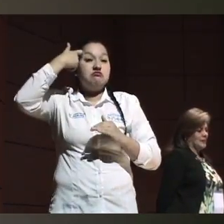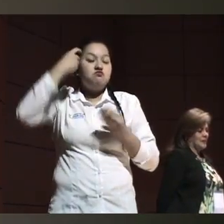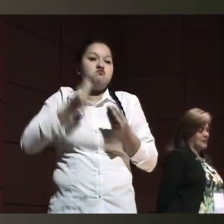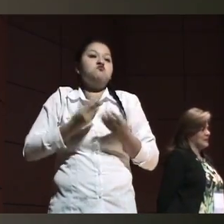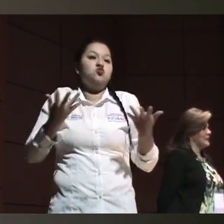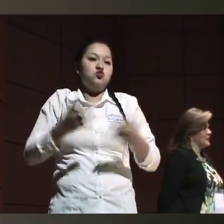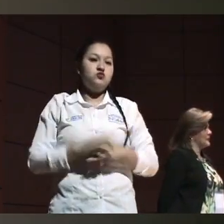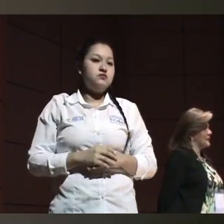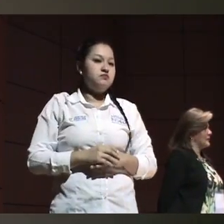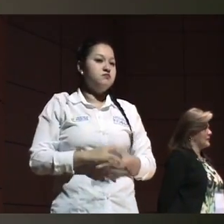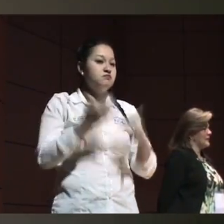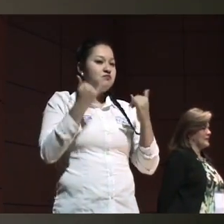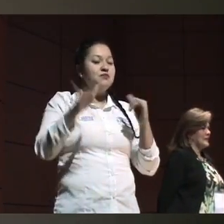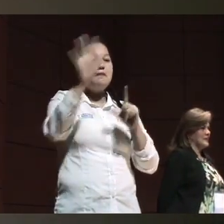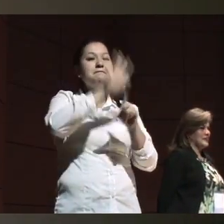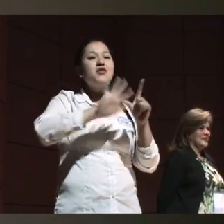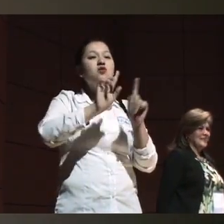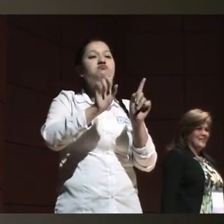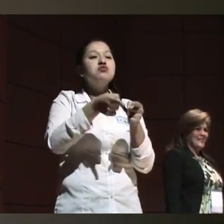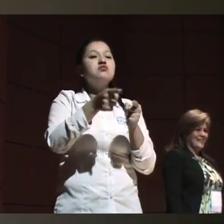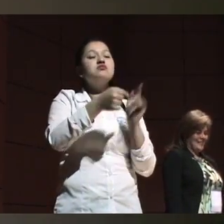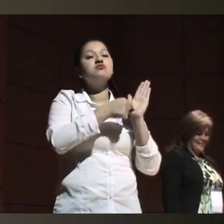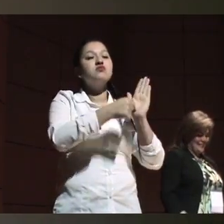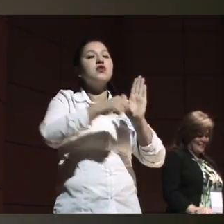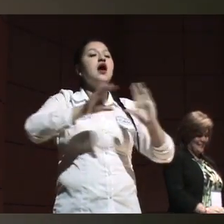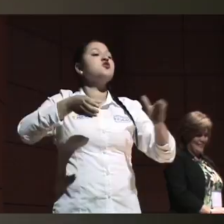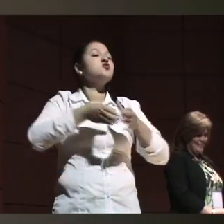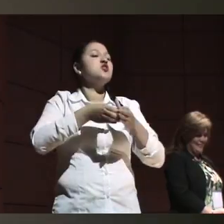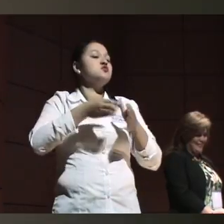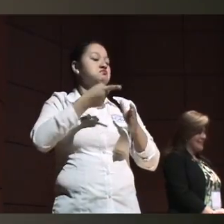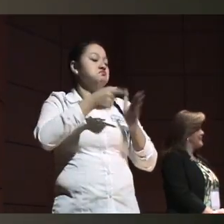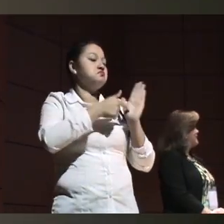Entonces, ahora un corto video realmente de lo que es la asociación